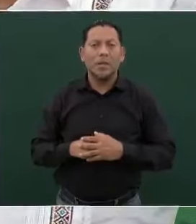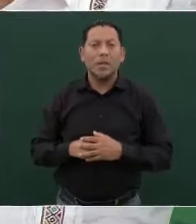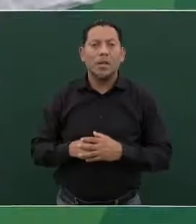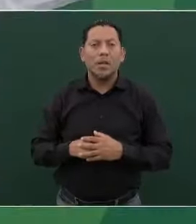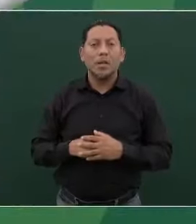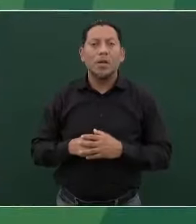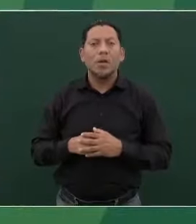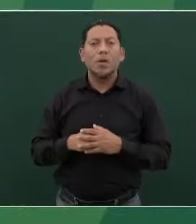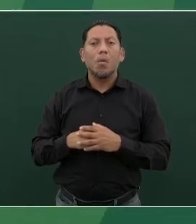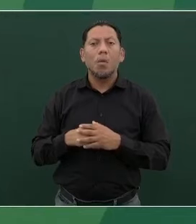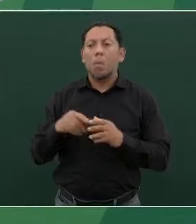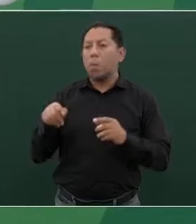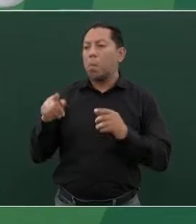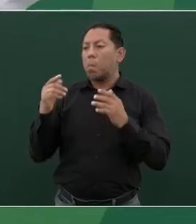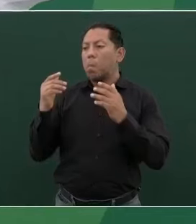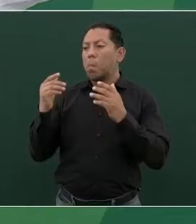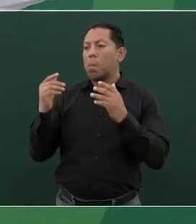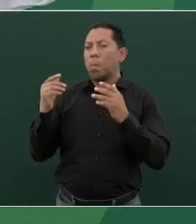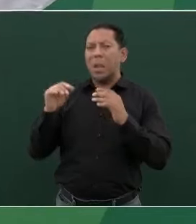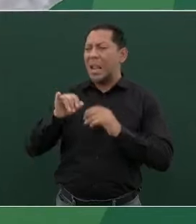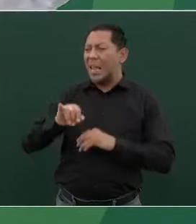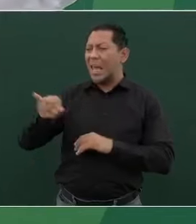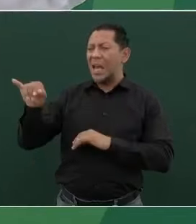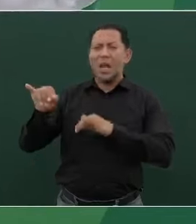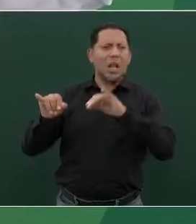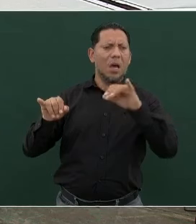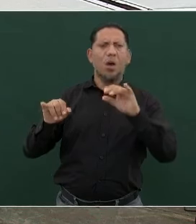muy lejos. Entonces,